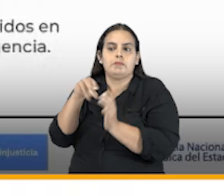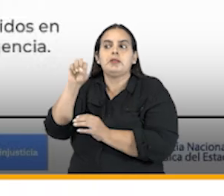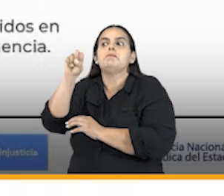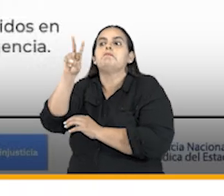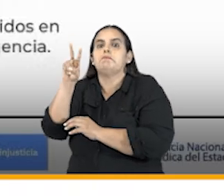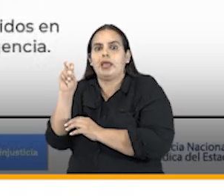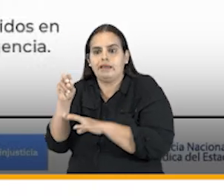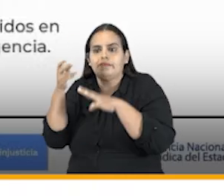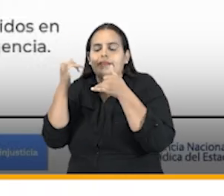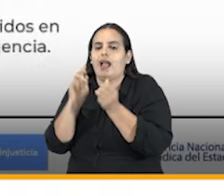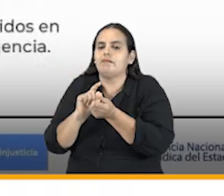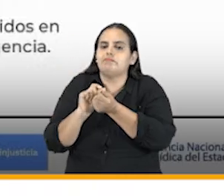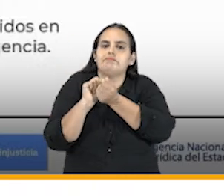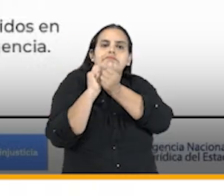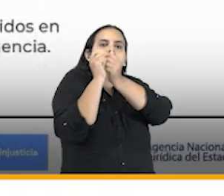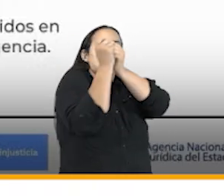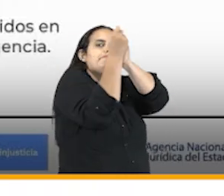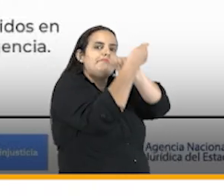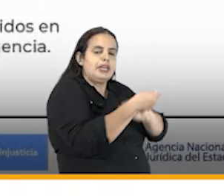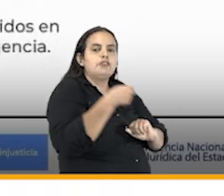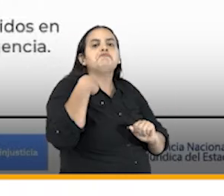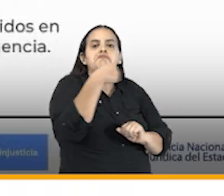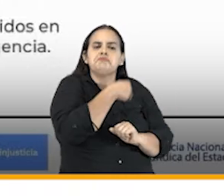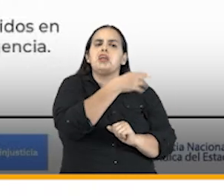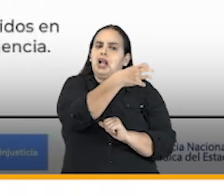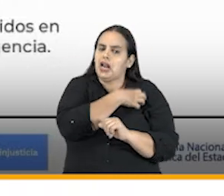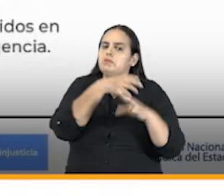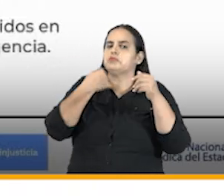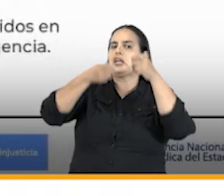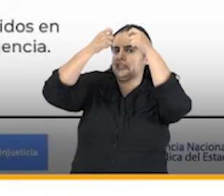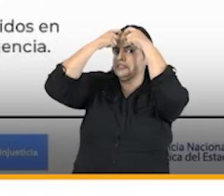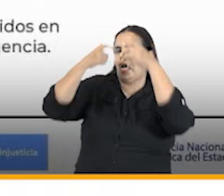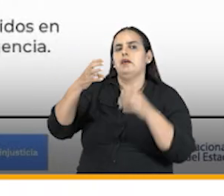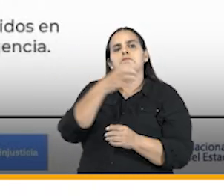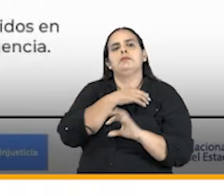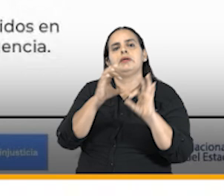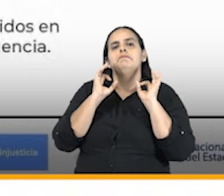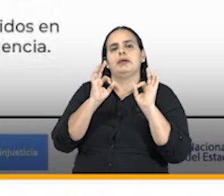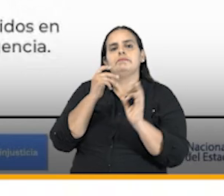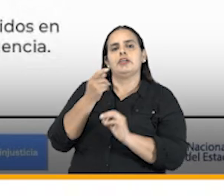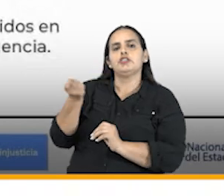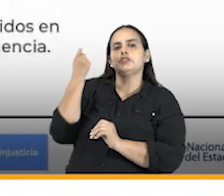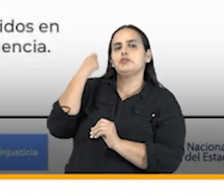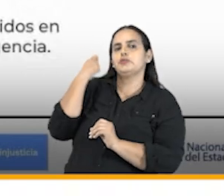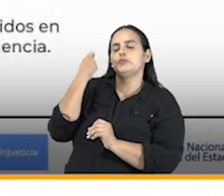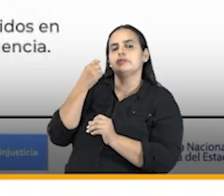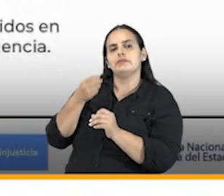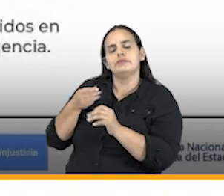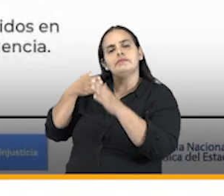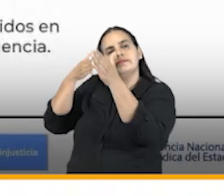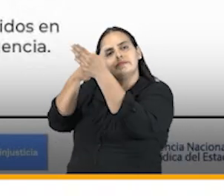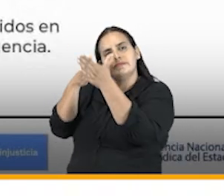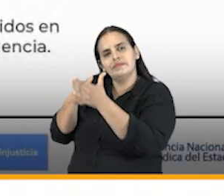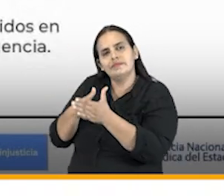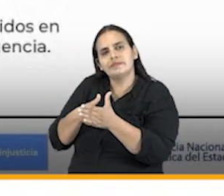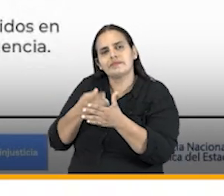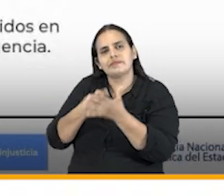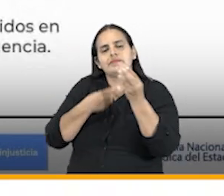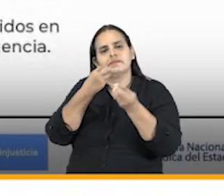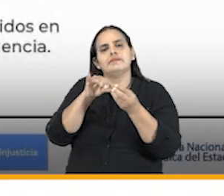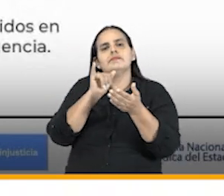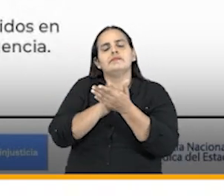logramos revertir esta situación y ahora ganamos la gran mayoría de hecho recientemente ante una acción de tutela en donde se